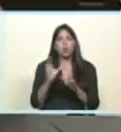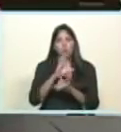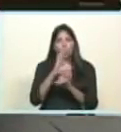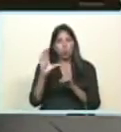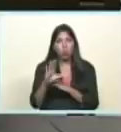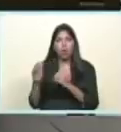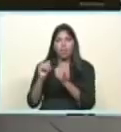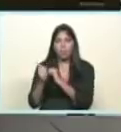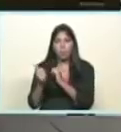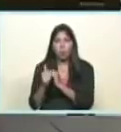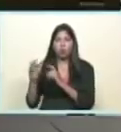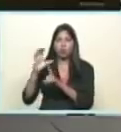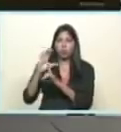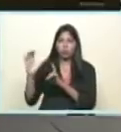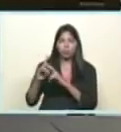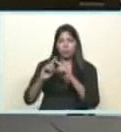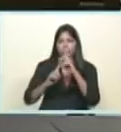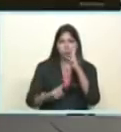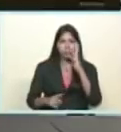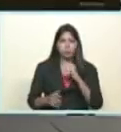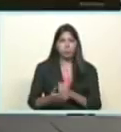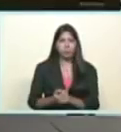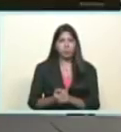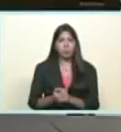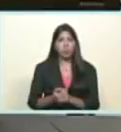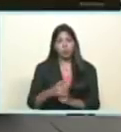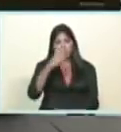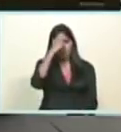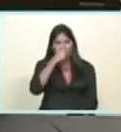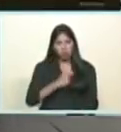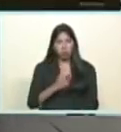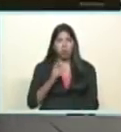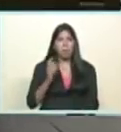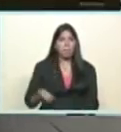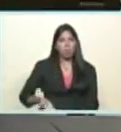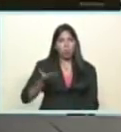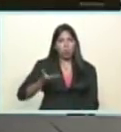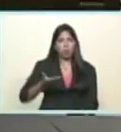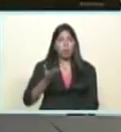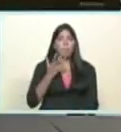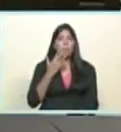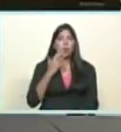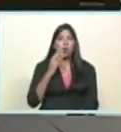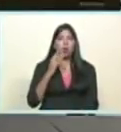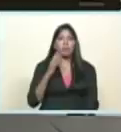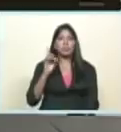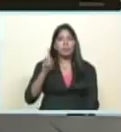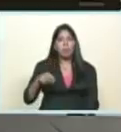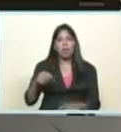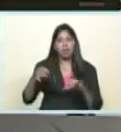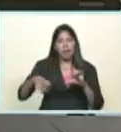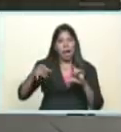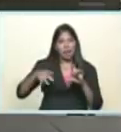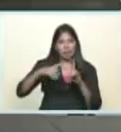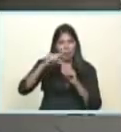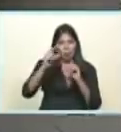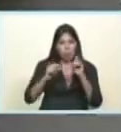en el centro venezuela en el centro el ser humano en la creación del carnet de la patria